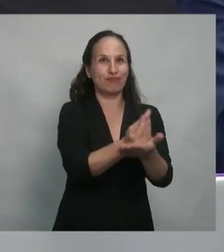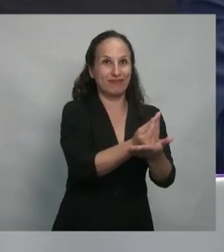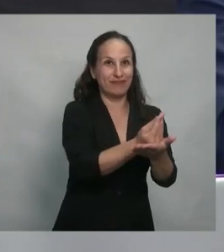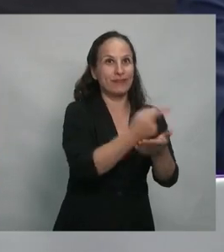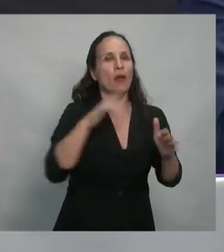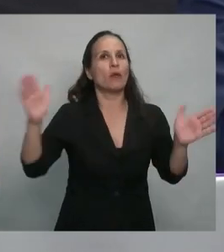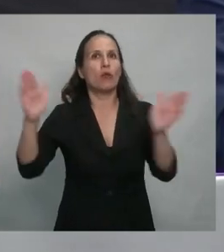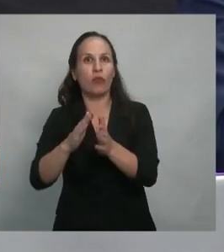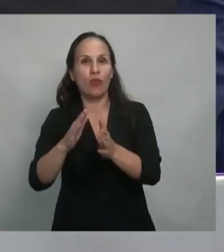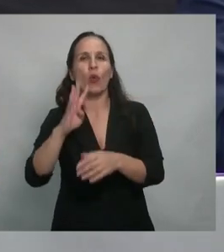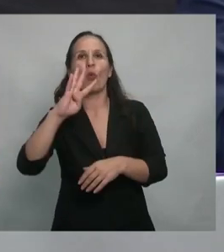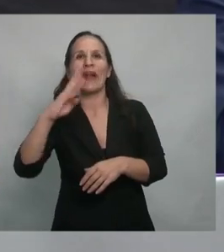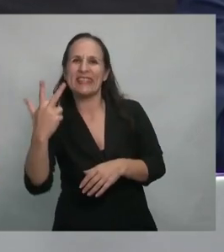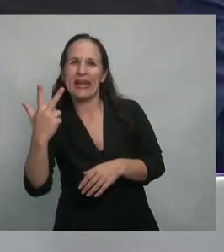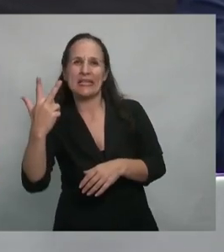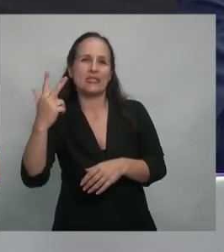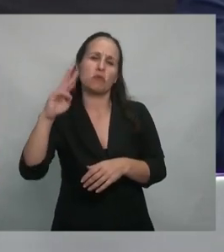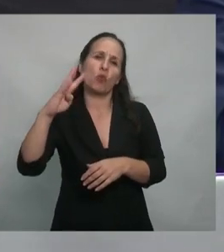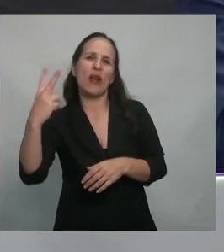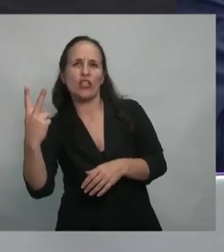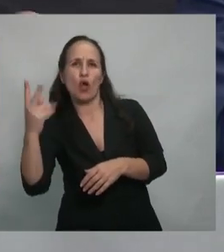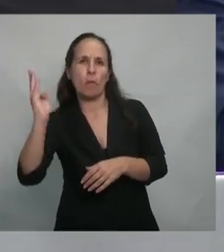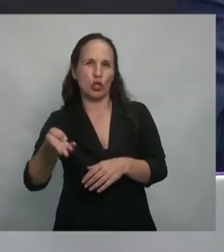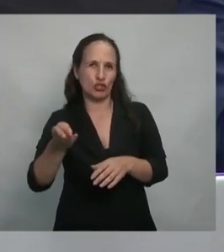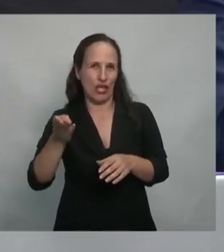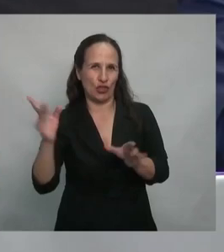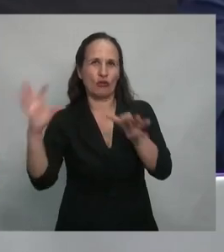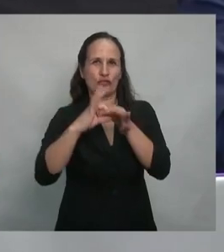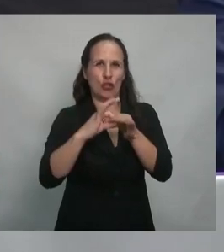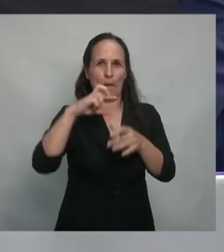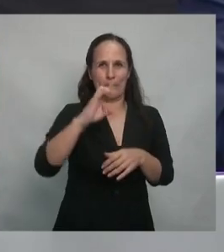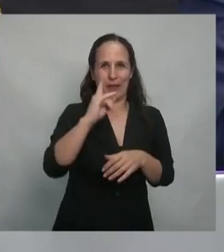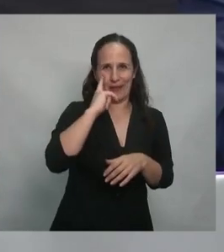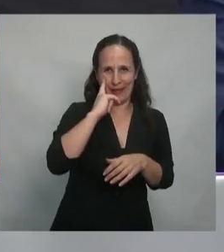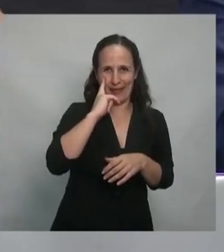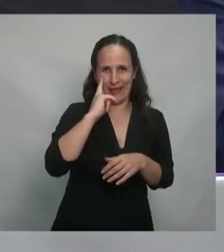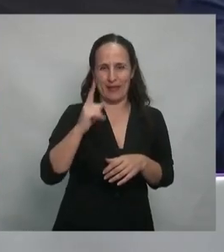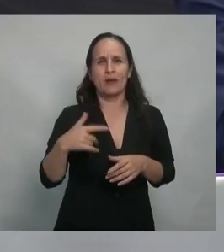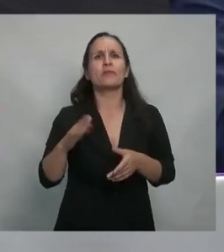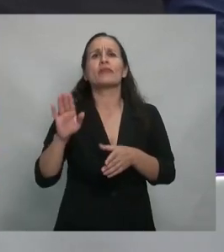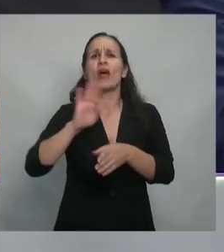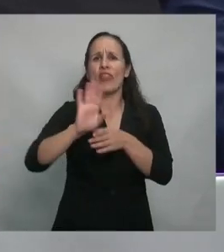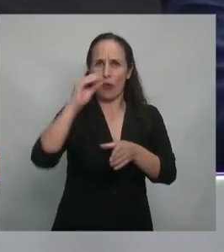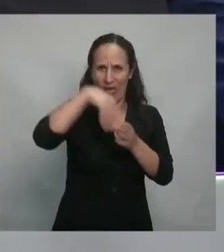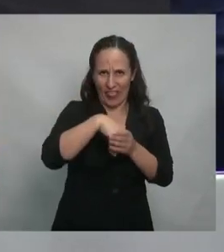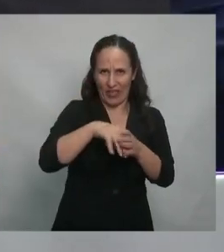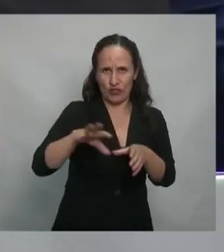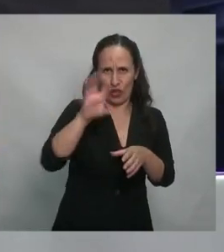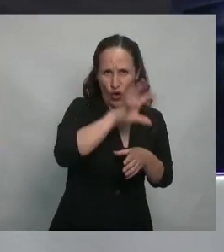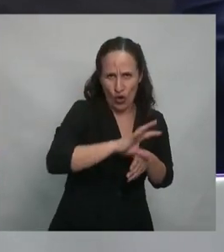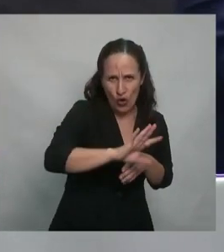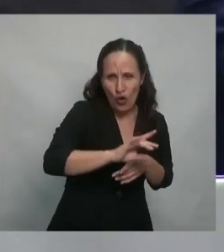al 43%, 42% aproximadamente del PBI, tanto la deuda intrasector público